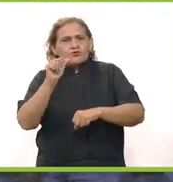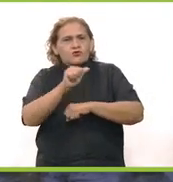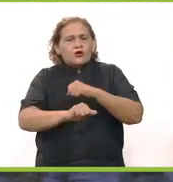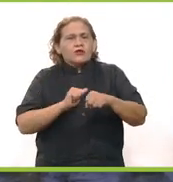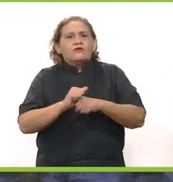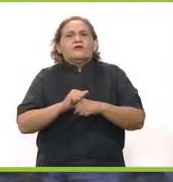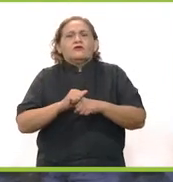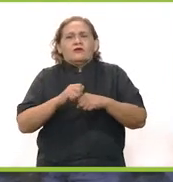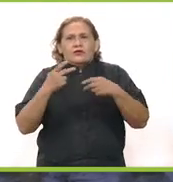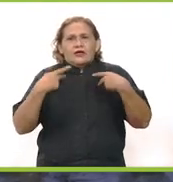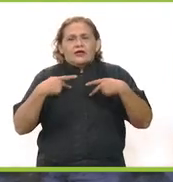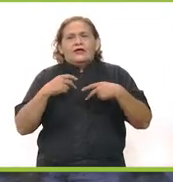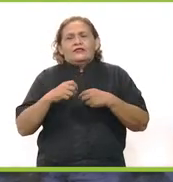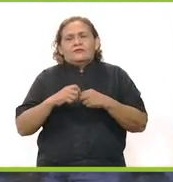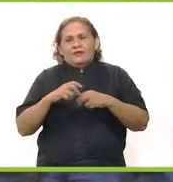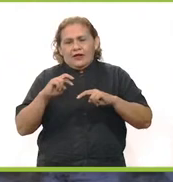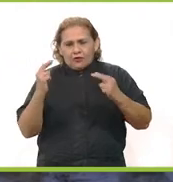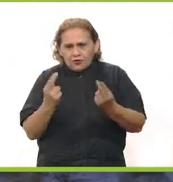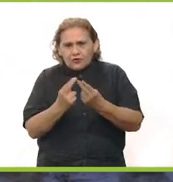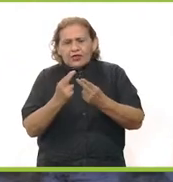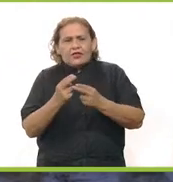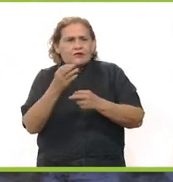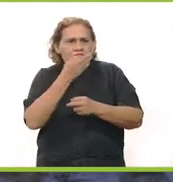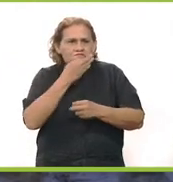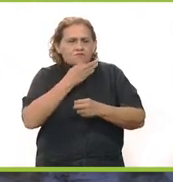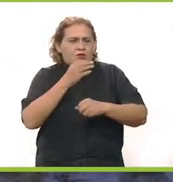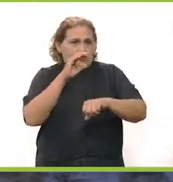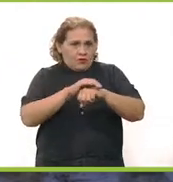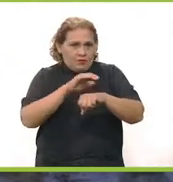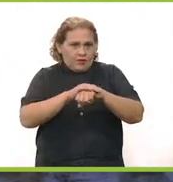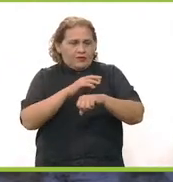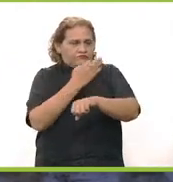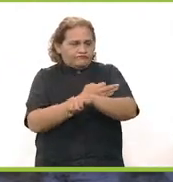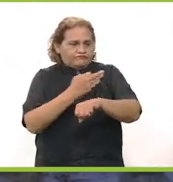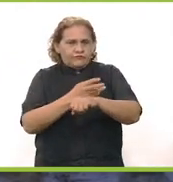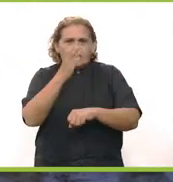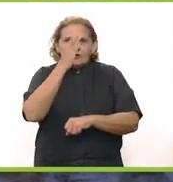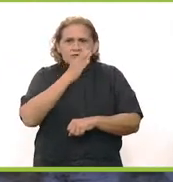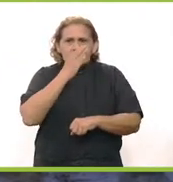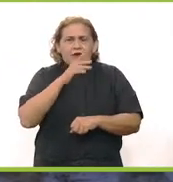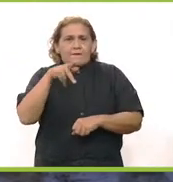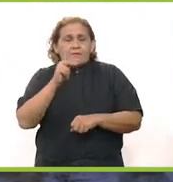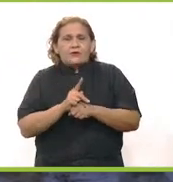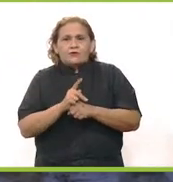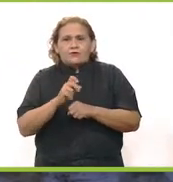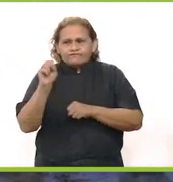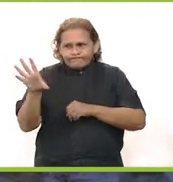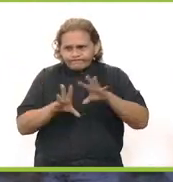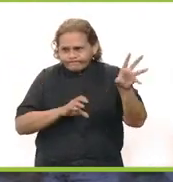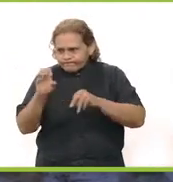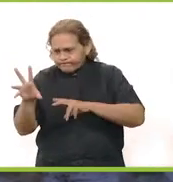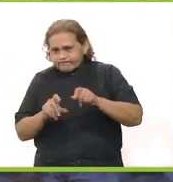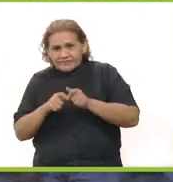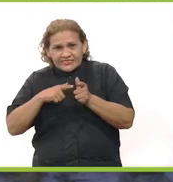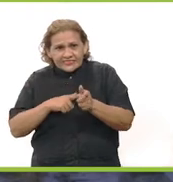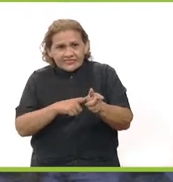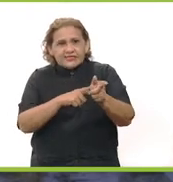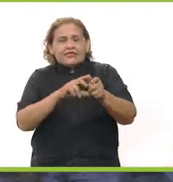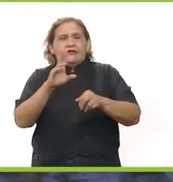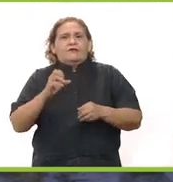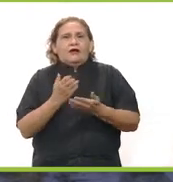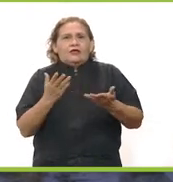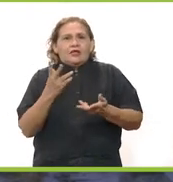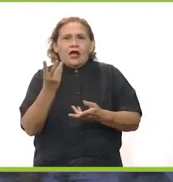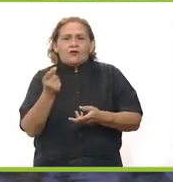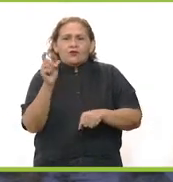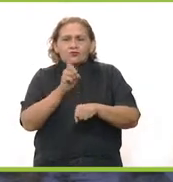sabemos que en años anteriores la gente aprovecha para reunirse con la familia, con los amigos y celebrar, pero la pandemia sigue presente.